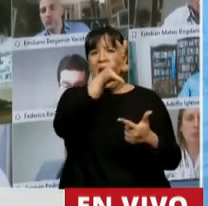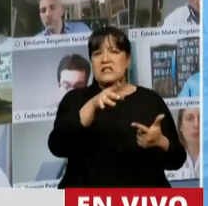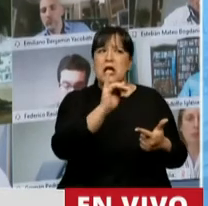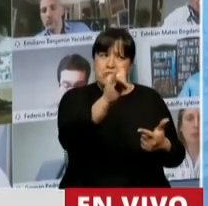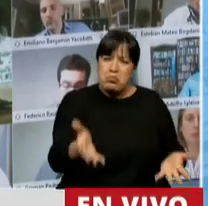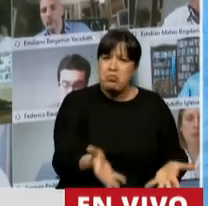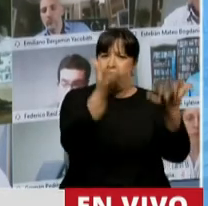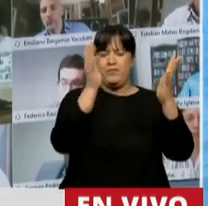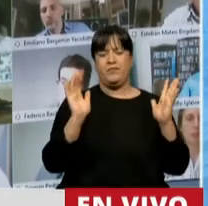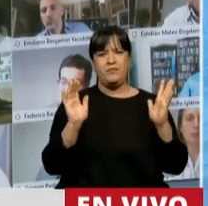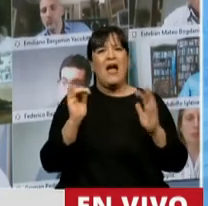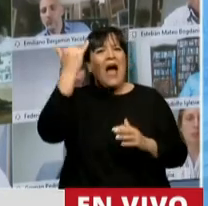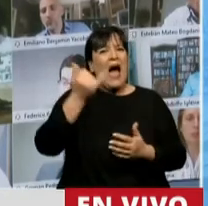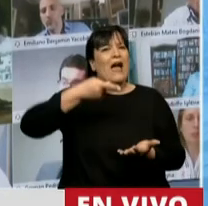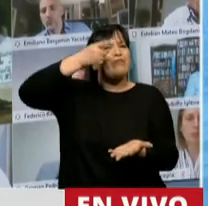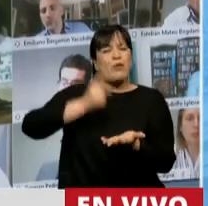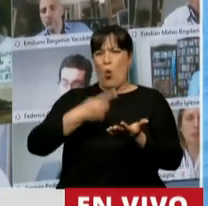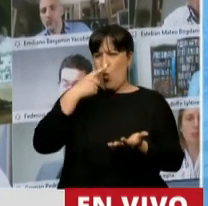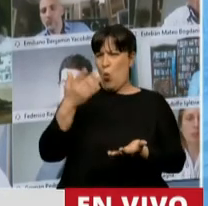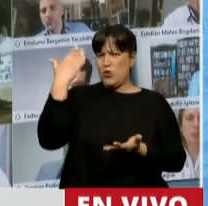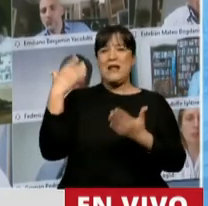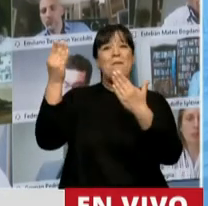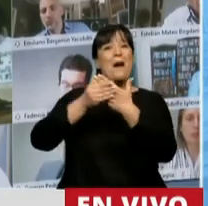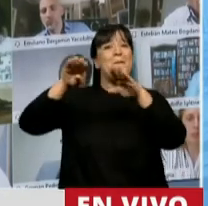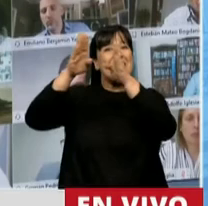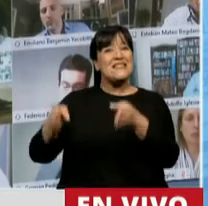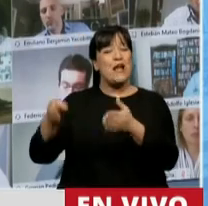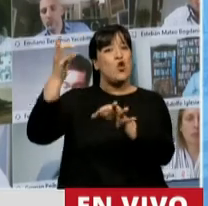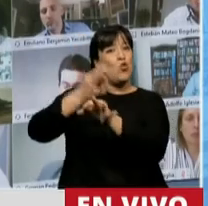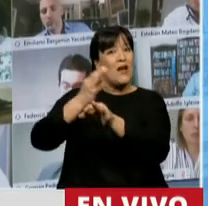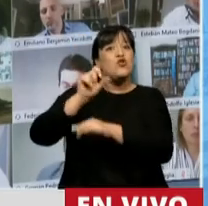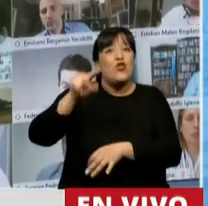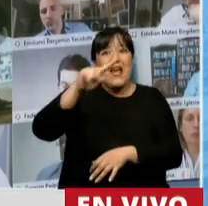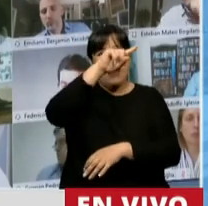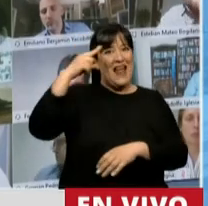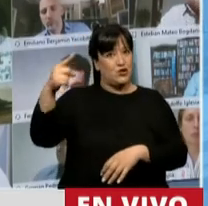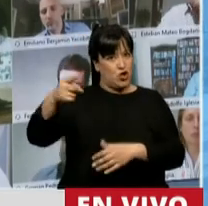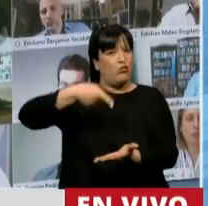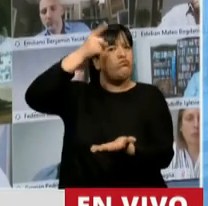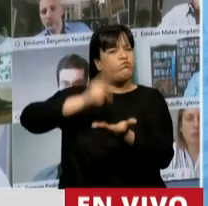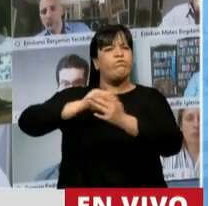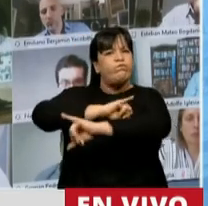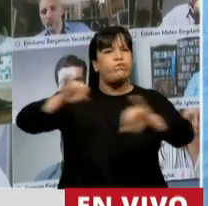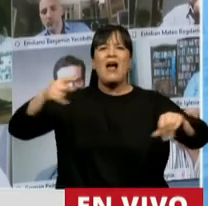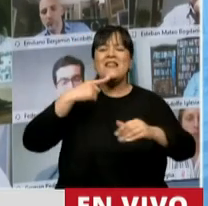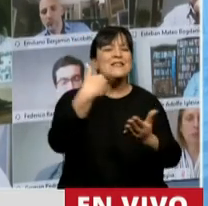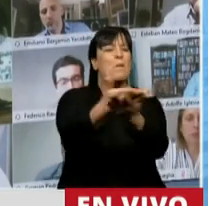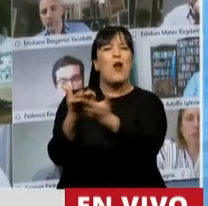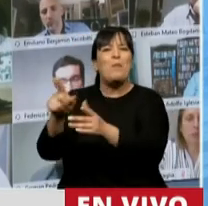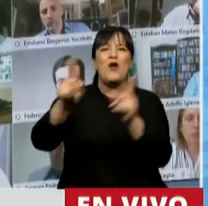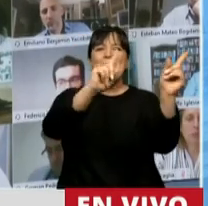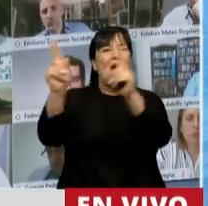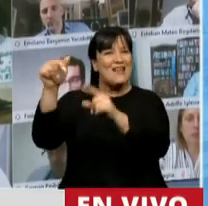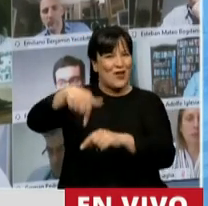Hay una disposición última del Ministerio de Educación de la Nación donde le propone a los maestros de la